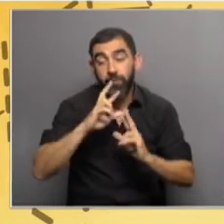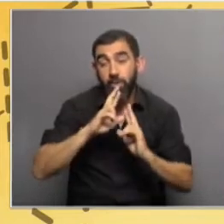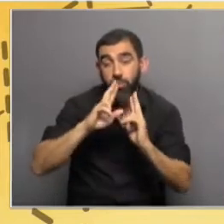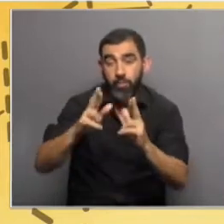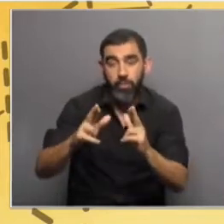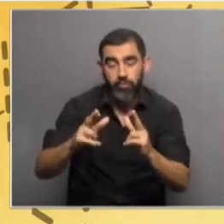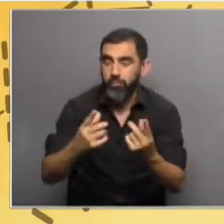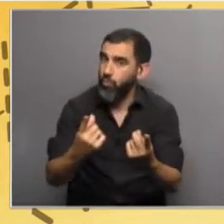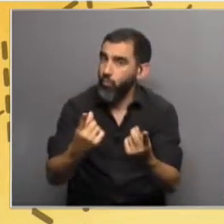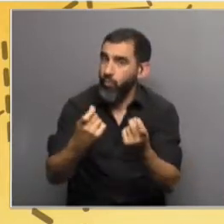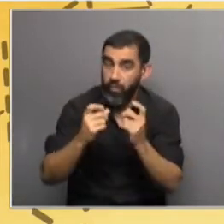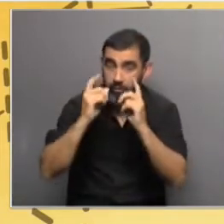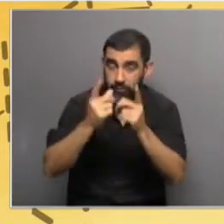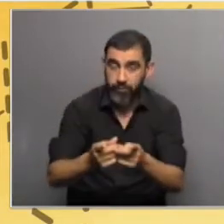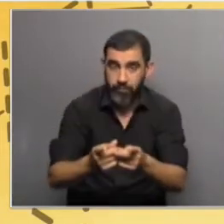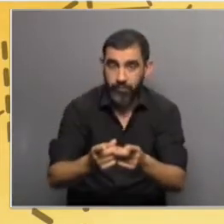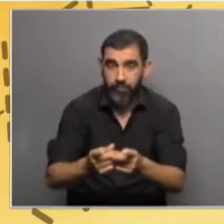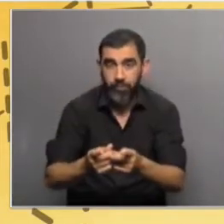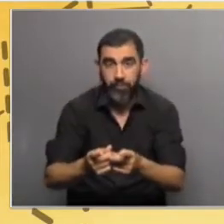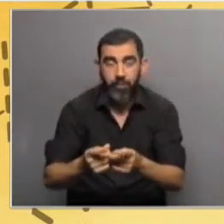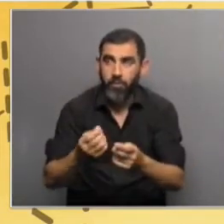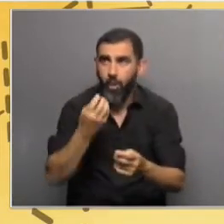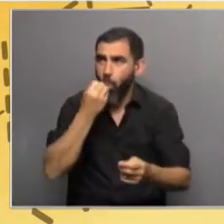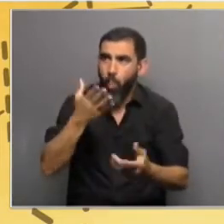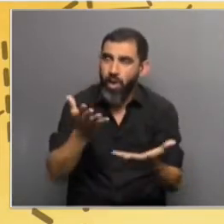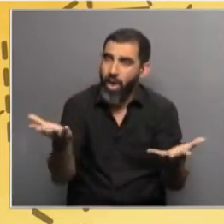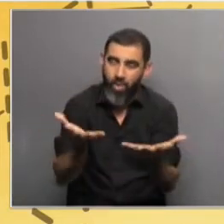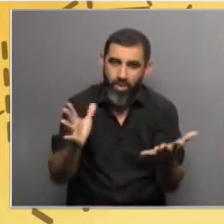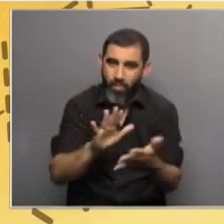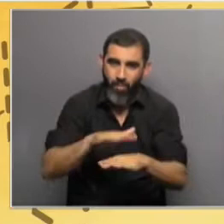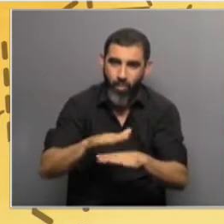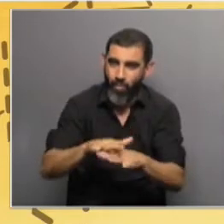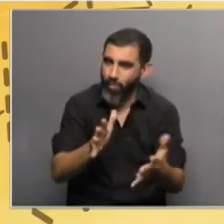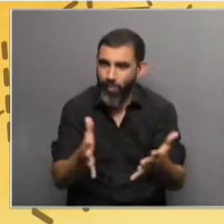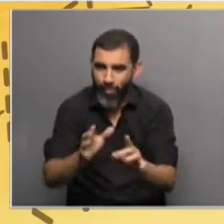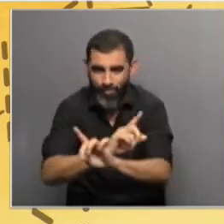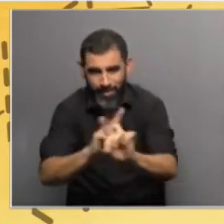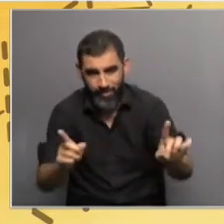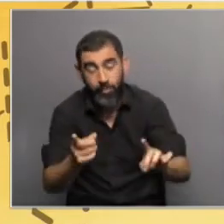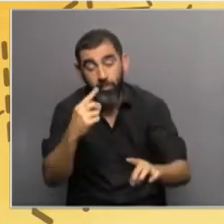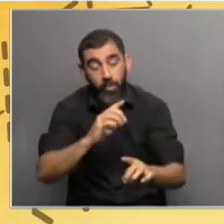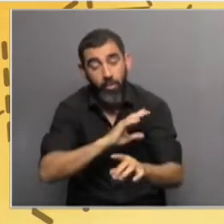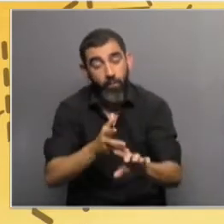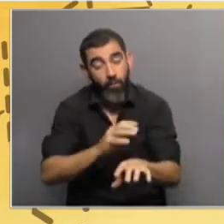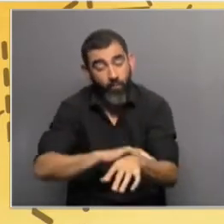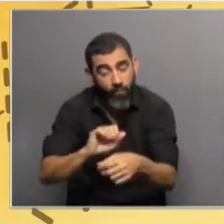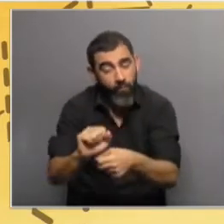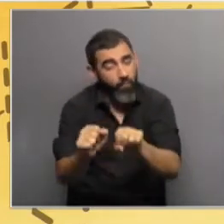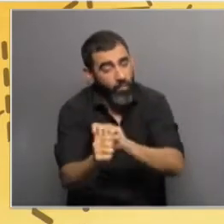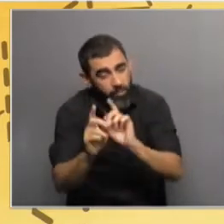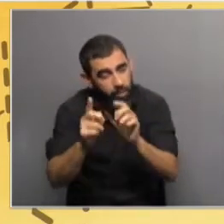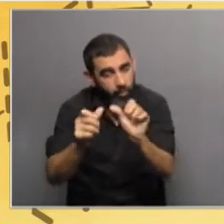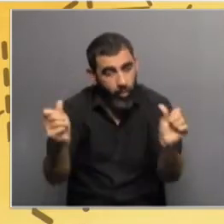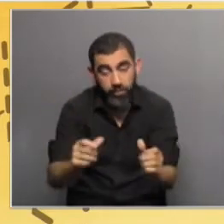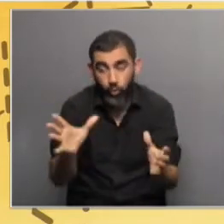dijimos, son contundentes, no vamos por un buen camino, esa es la realidad, y los esfuerzos que tenemos que hacer los